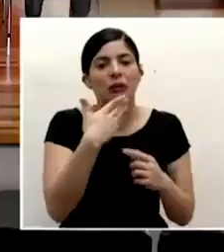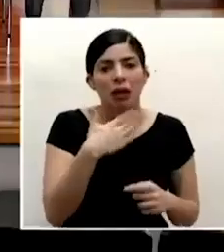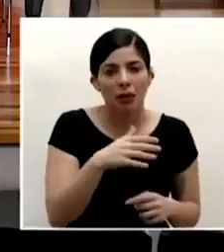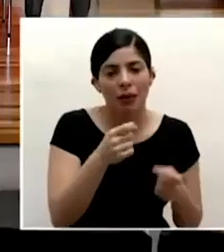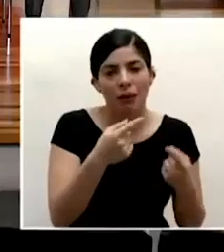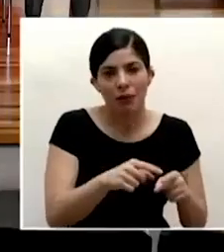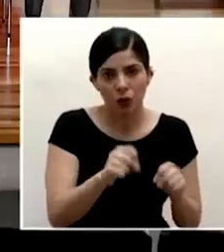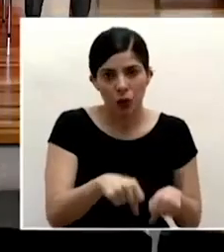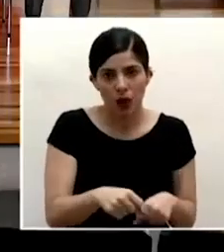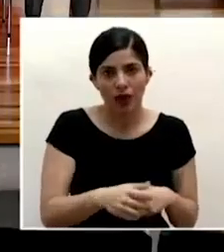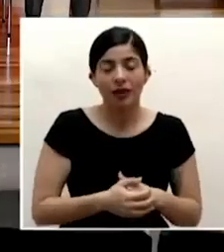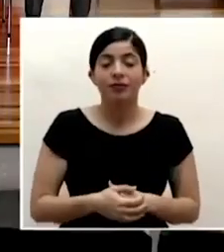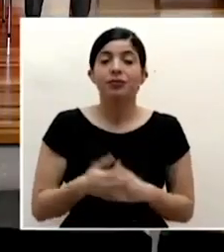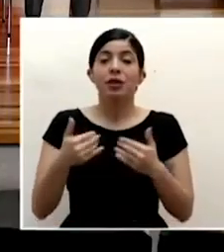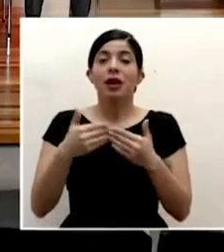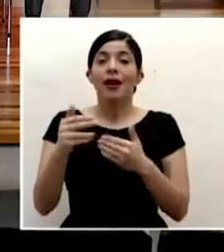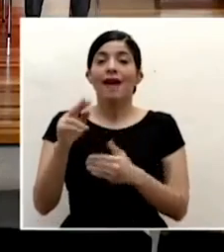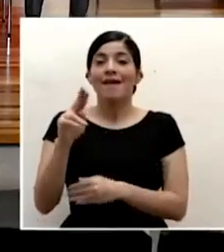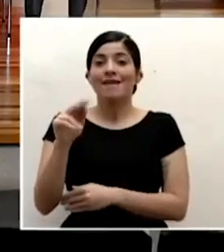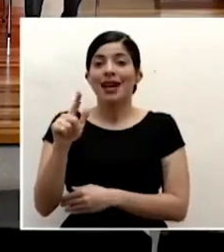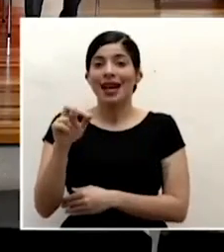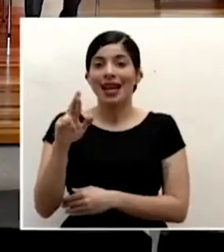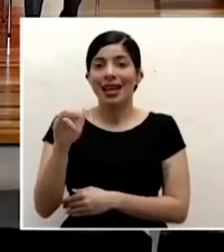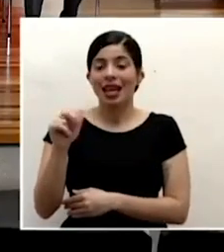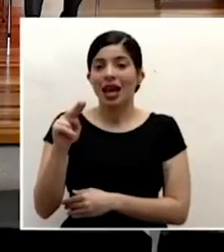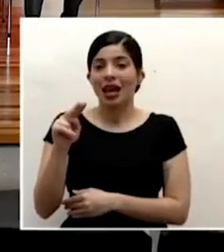navas del medio amelia rueda punto com